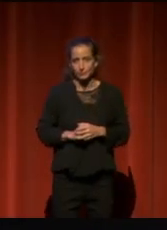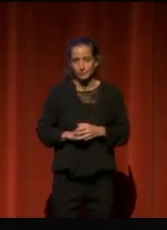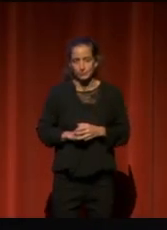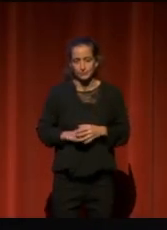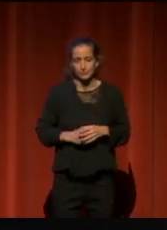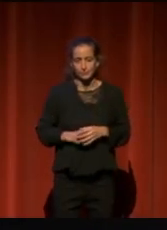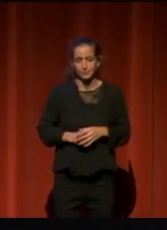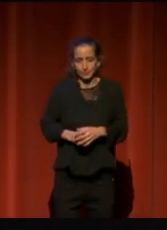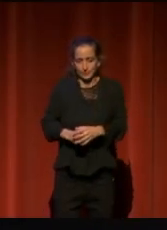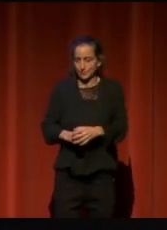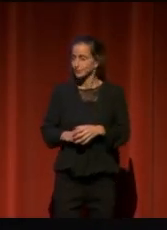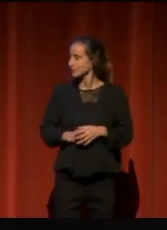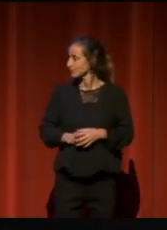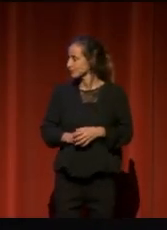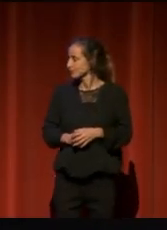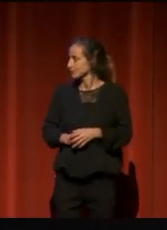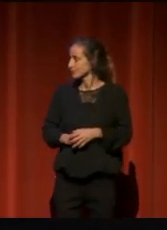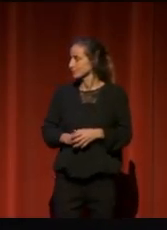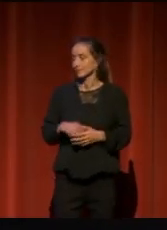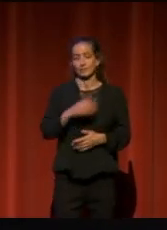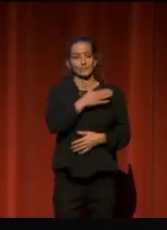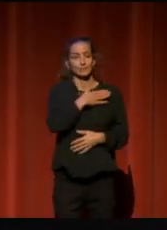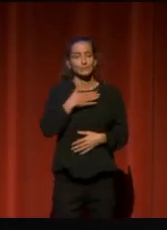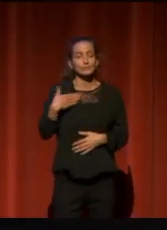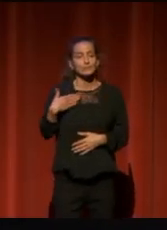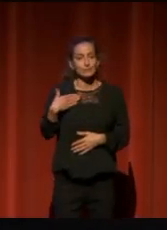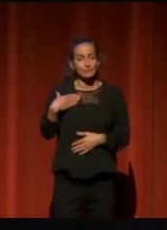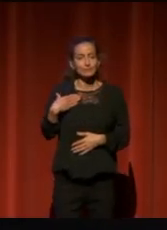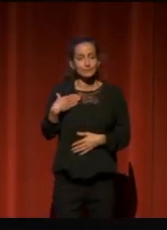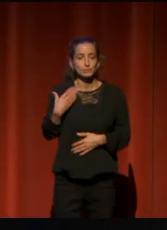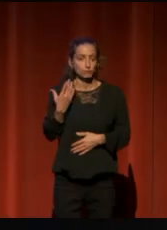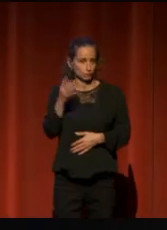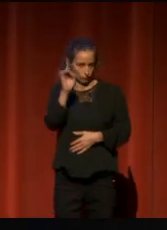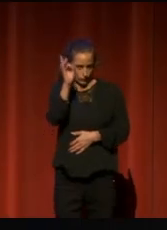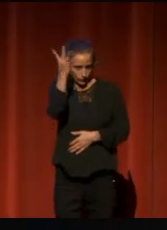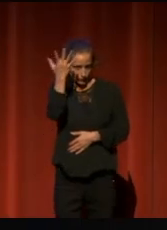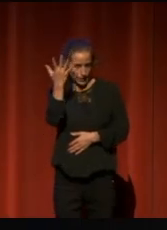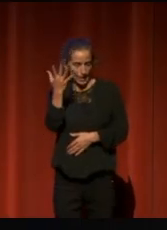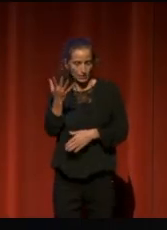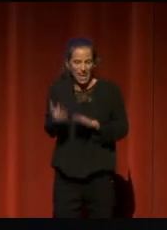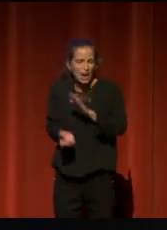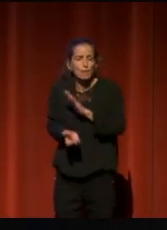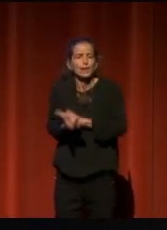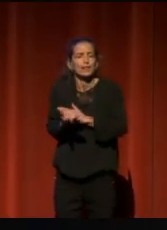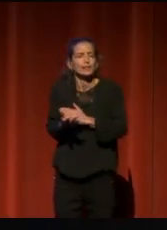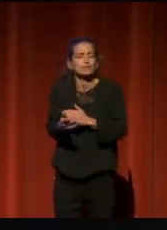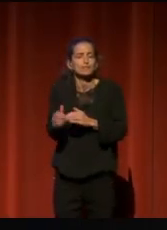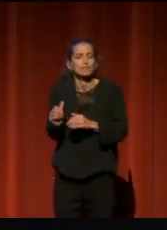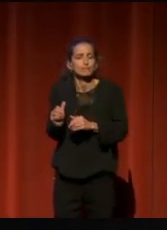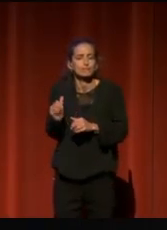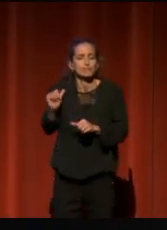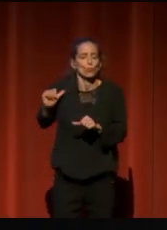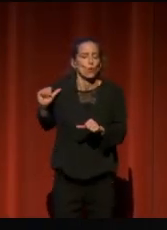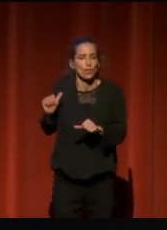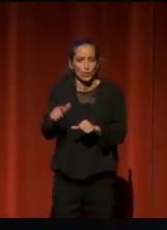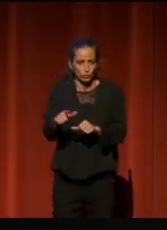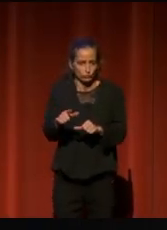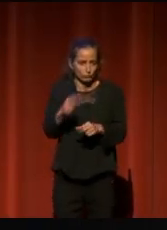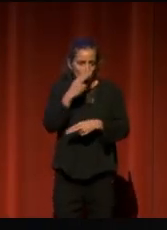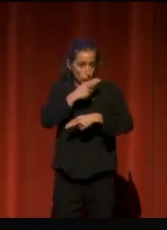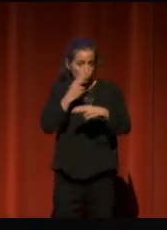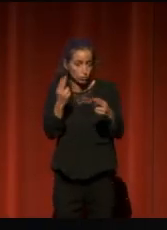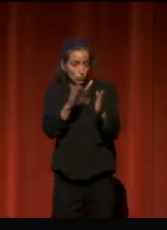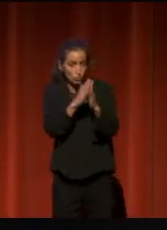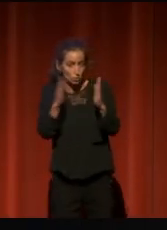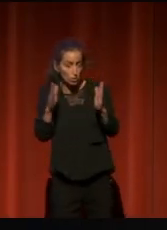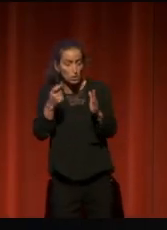Me gustaría comenzar la presentación con esta idea. Desde su aparición en las bibliotecas públicas y sus profesionales han